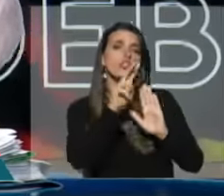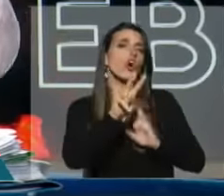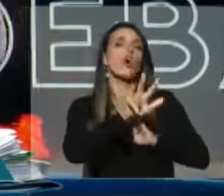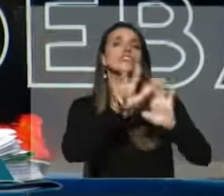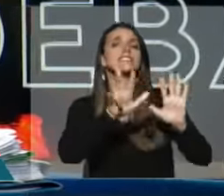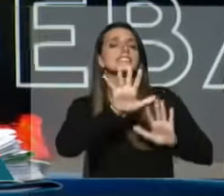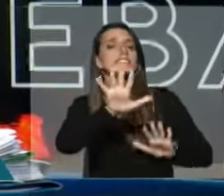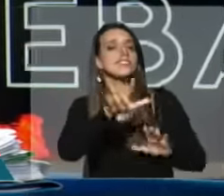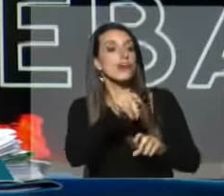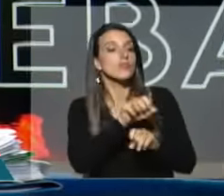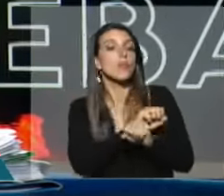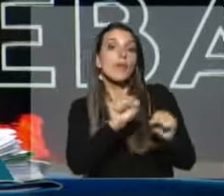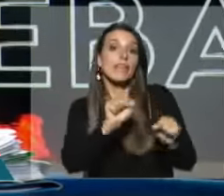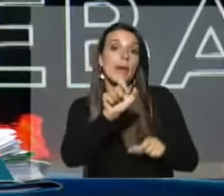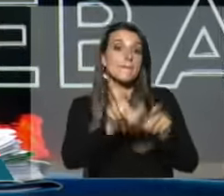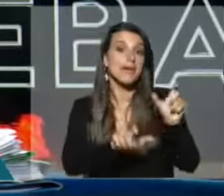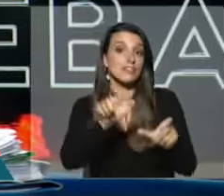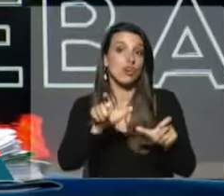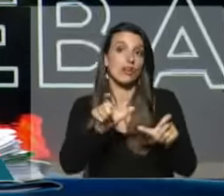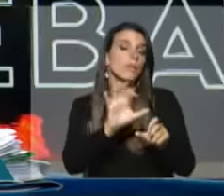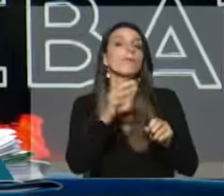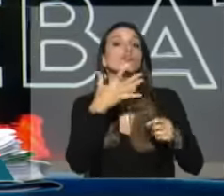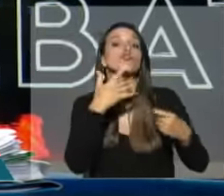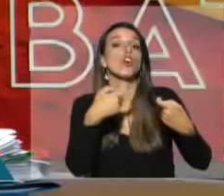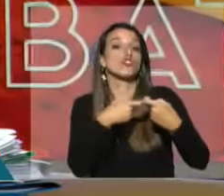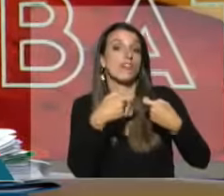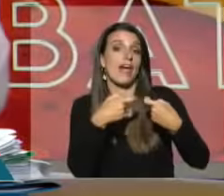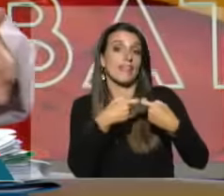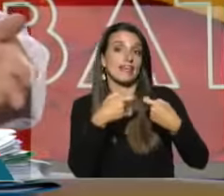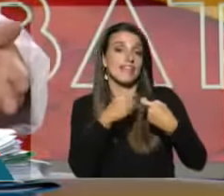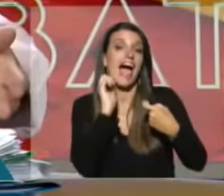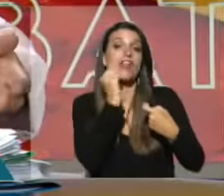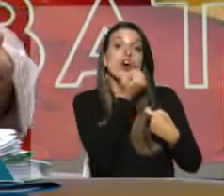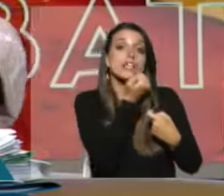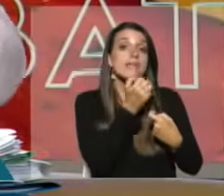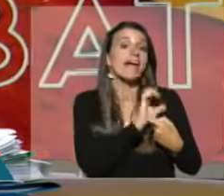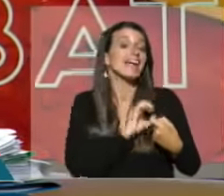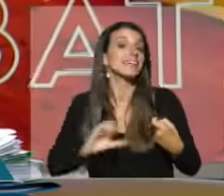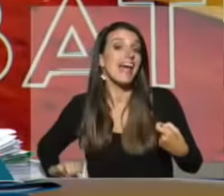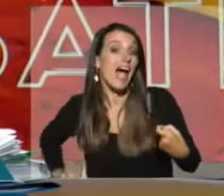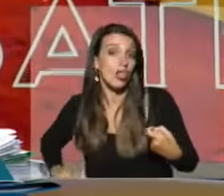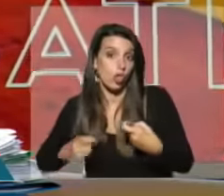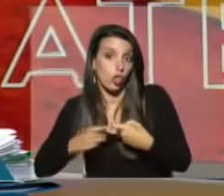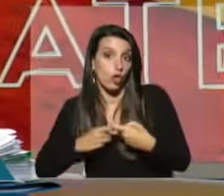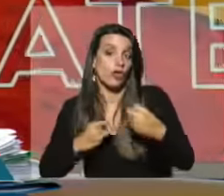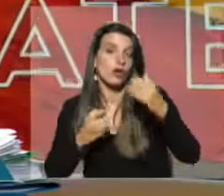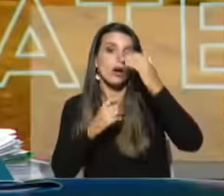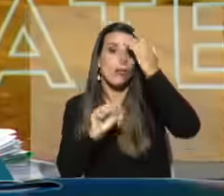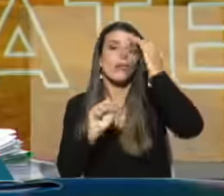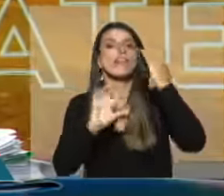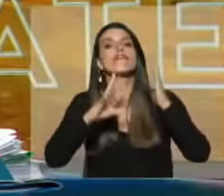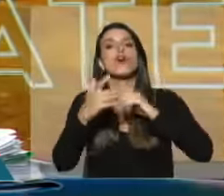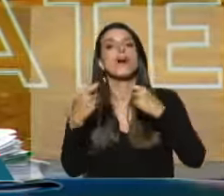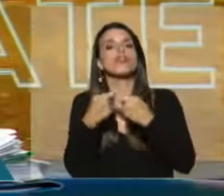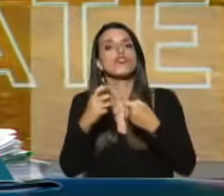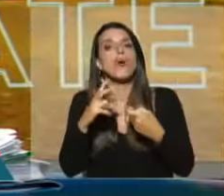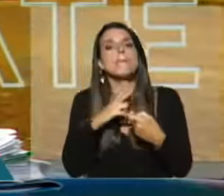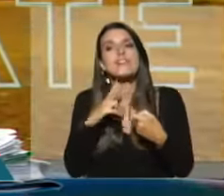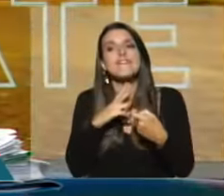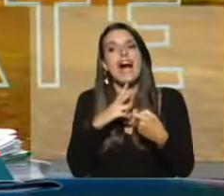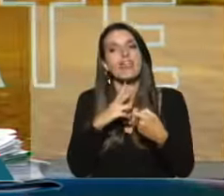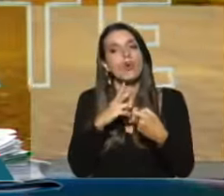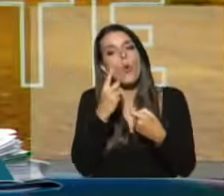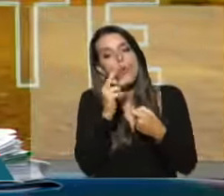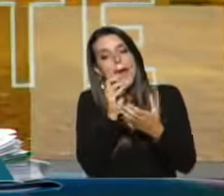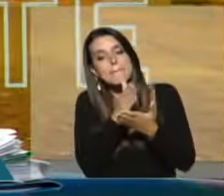permite que las sociedades anónimas estatales se privatice una parte de su capital.